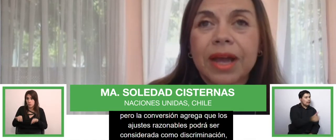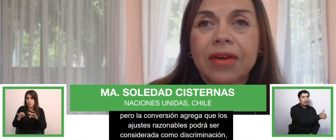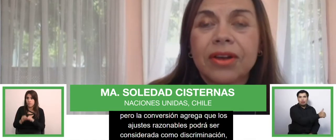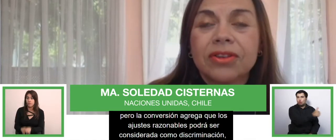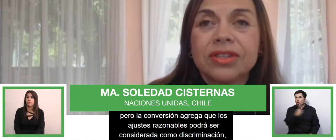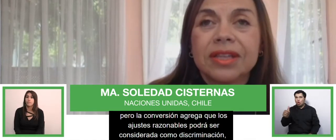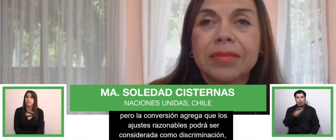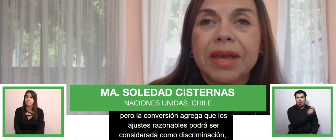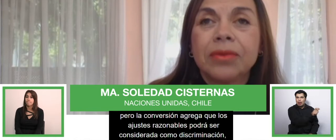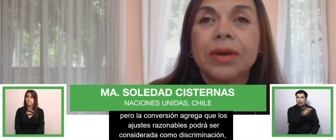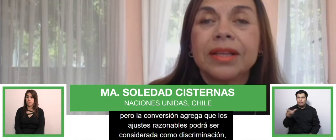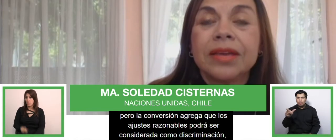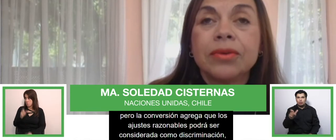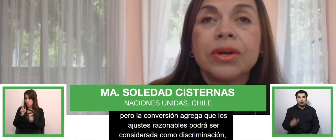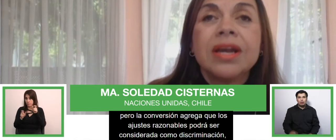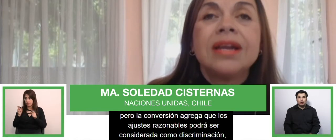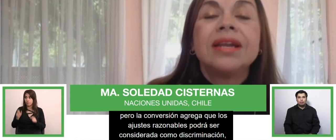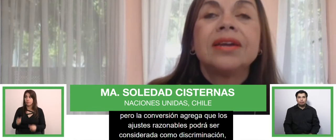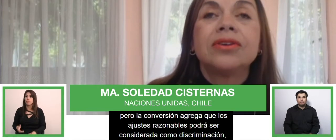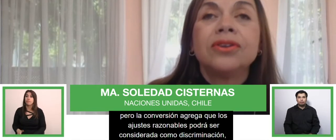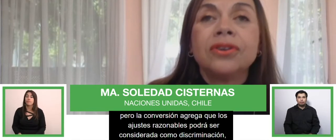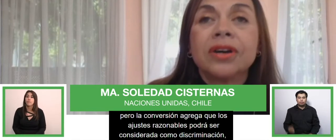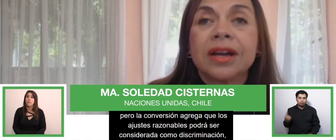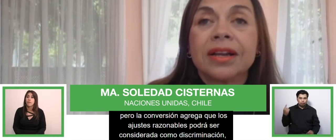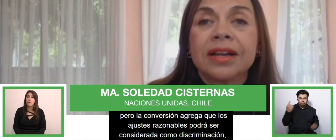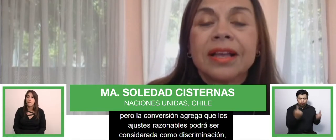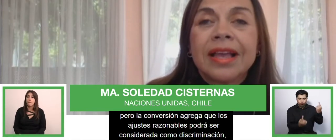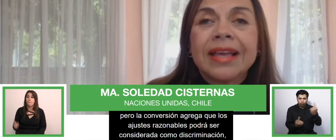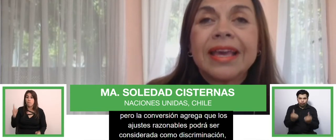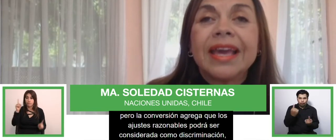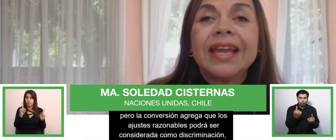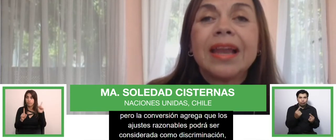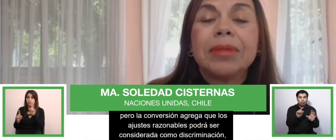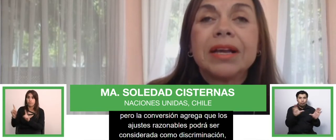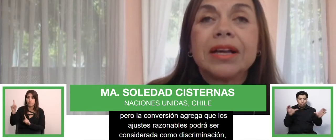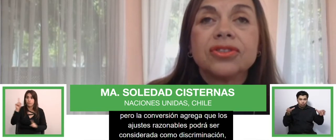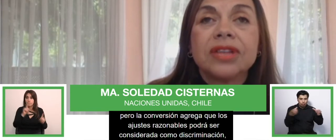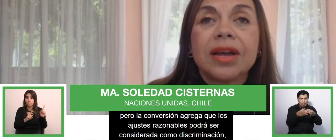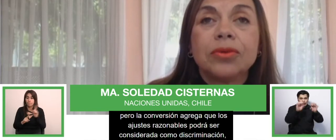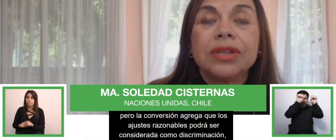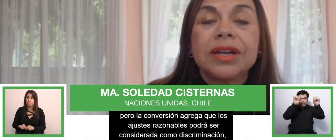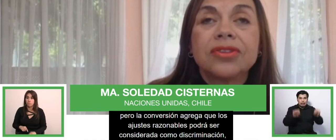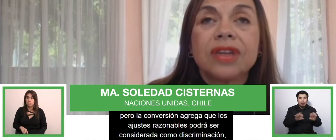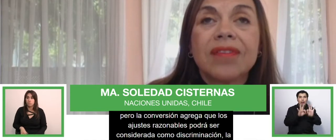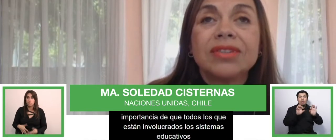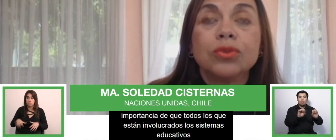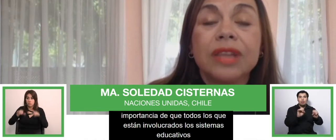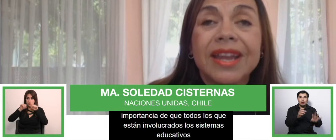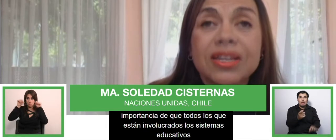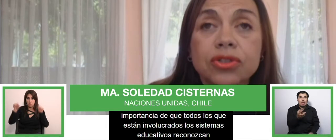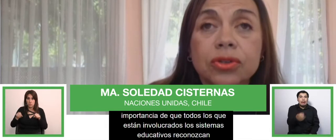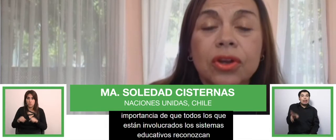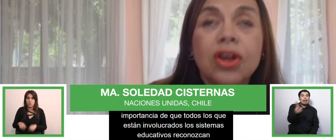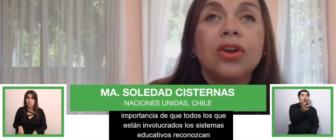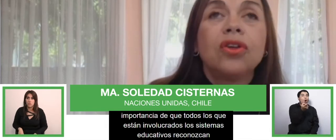involucrados en los sistemas educativos reconozcan que la aplicación del ajuste razonable es un derecho. Lo